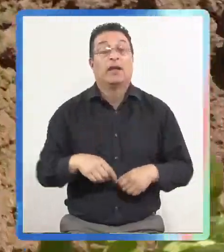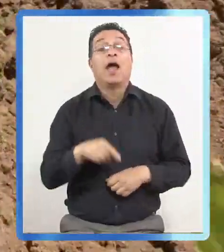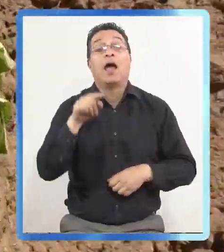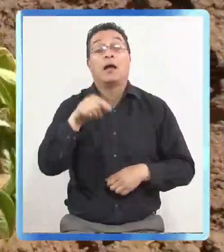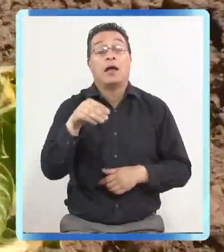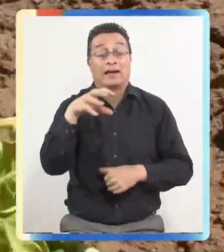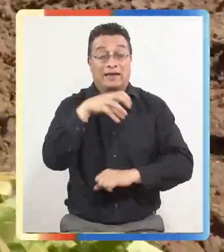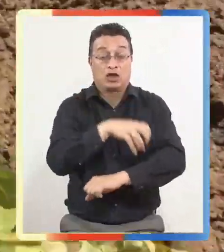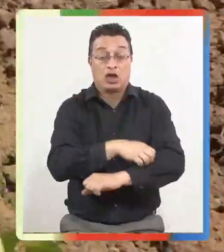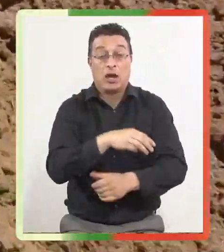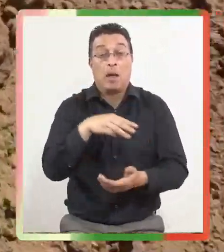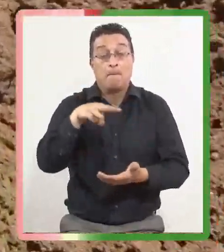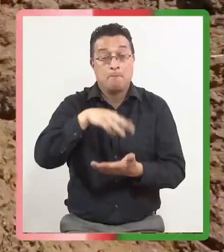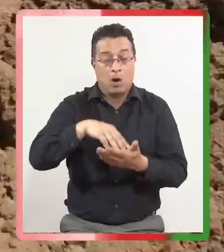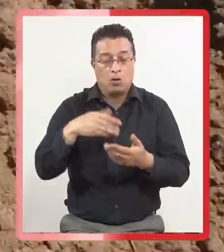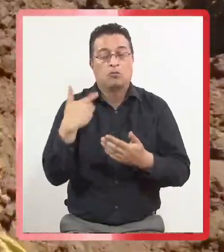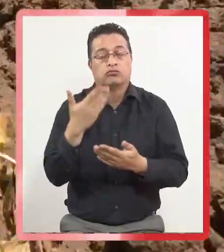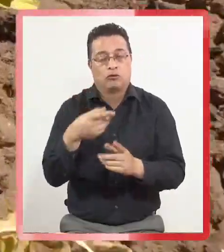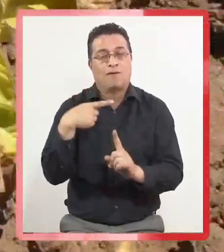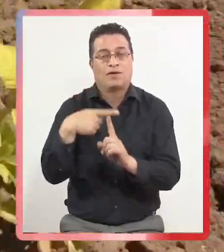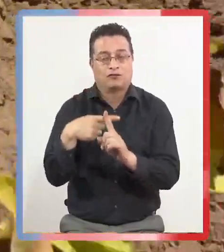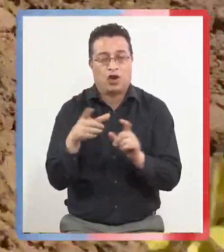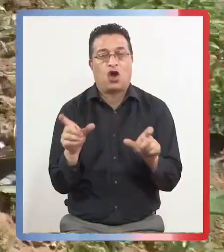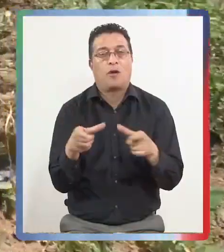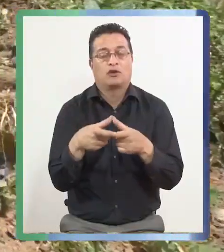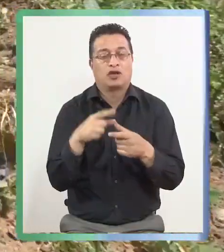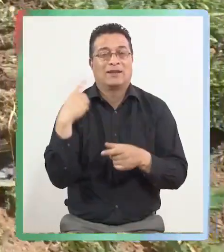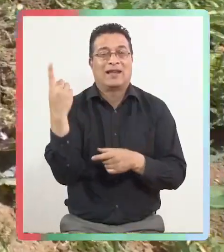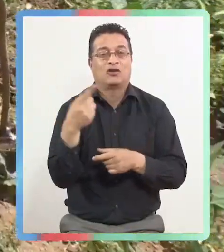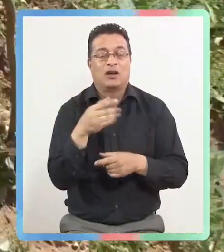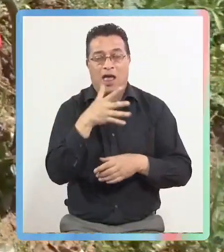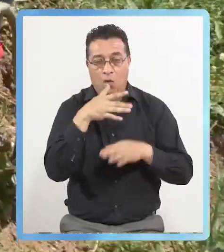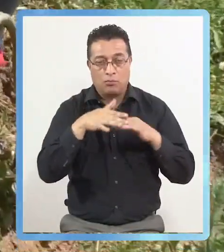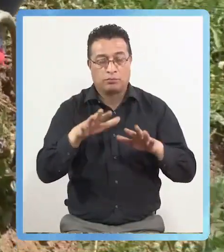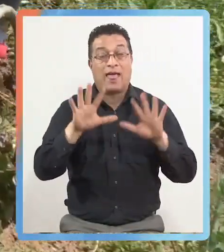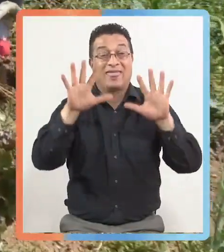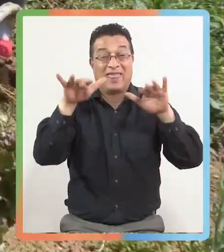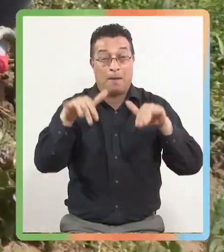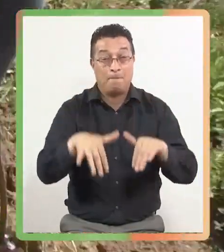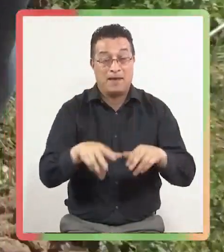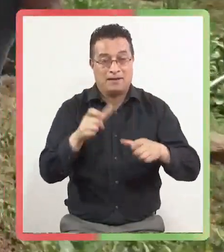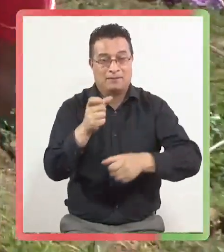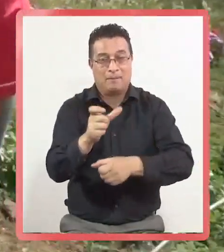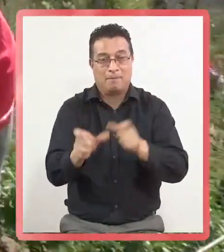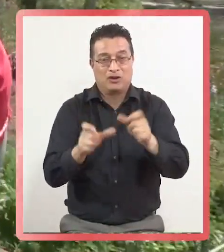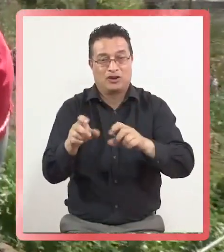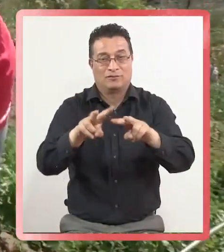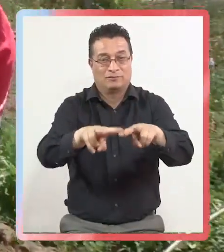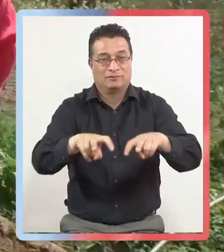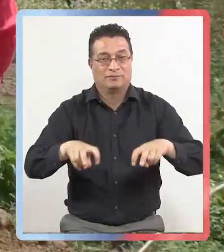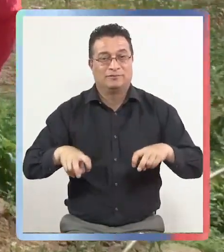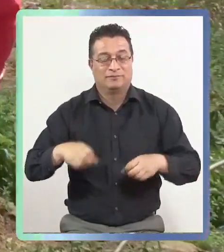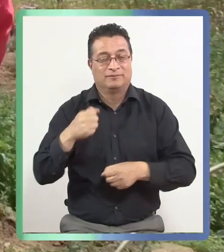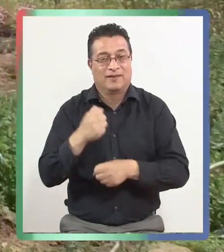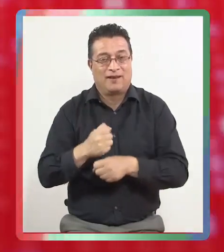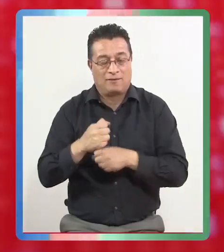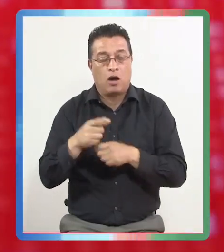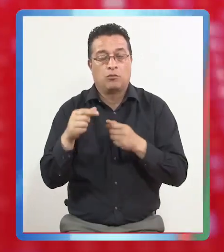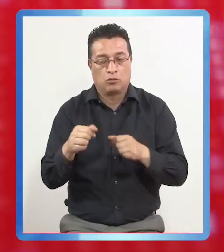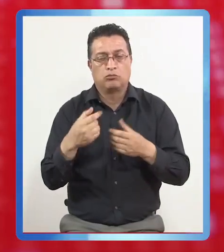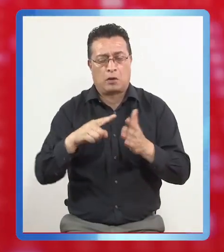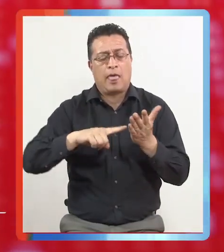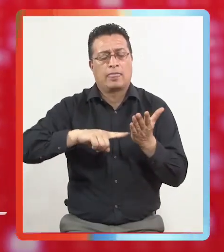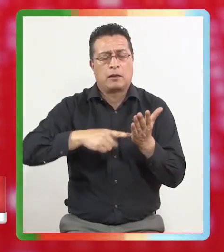región del Maule hemos podido beneficiar a través de la Comisión Nacional de Riego a más de 10 mil agricultores, los cuales hoy día pueden contar